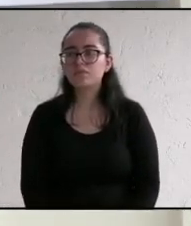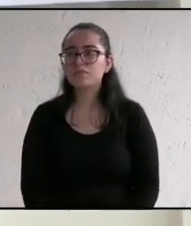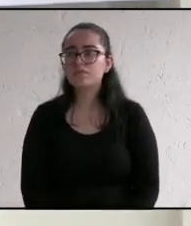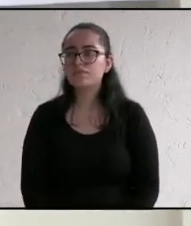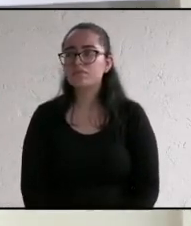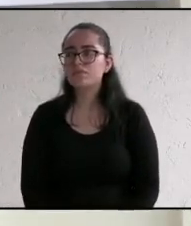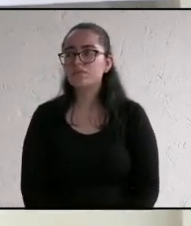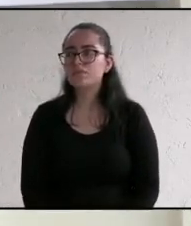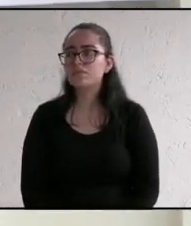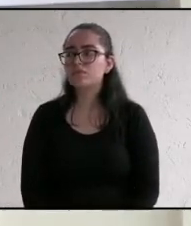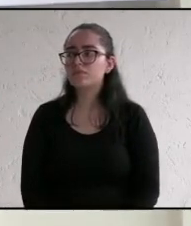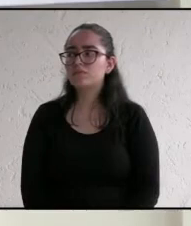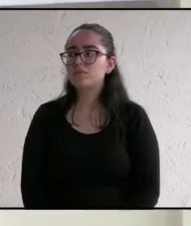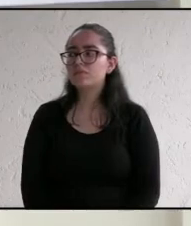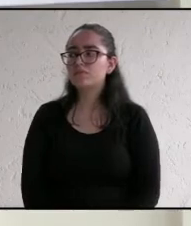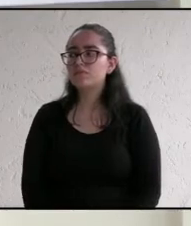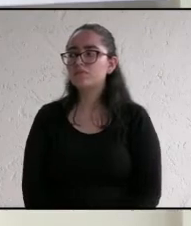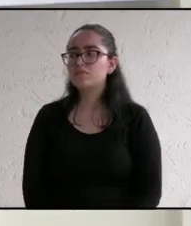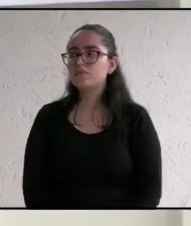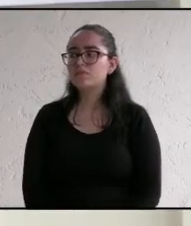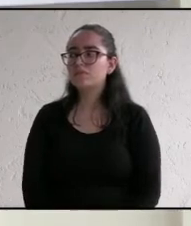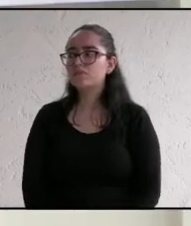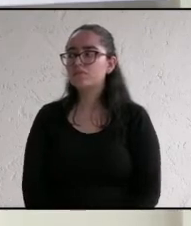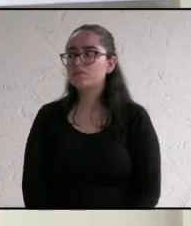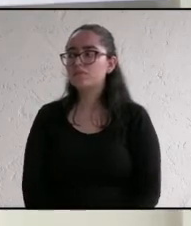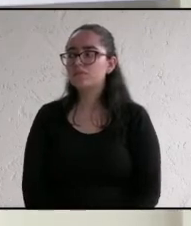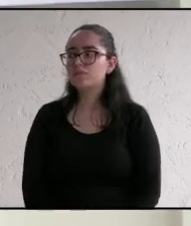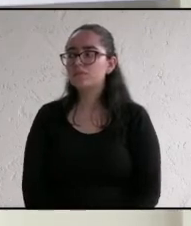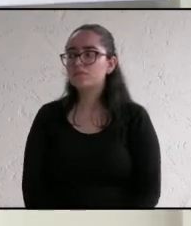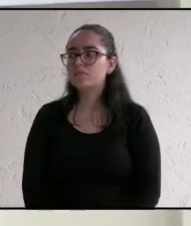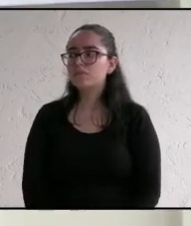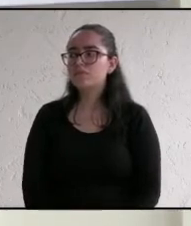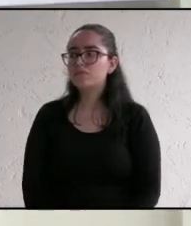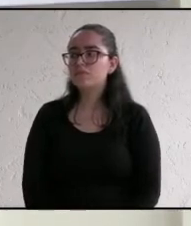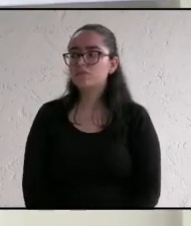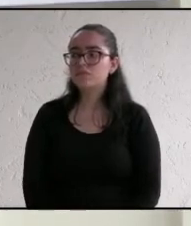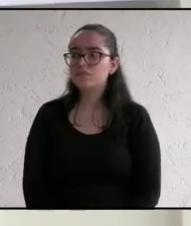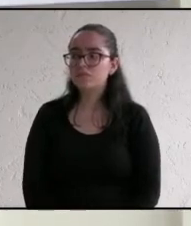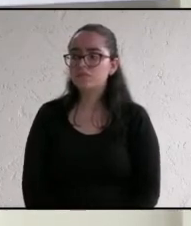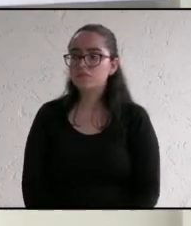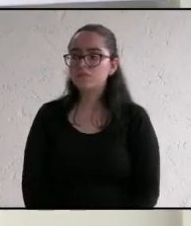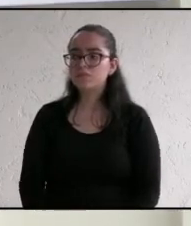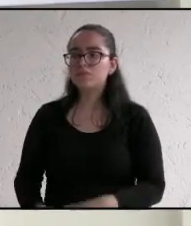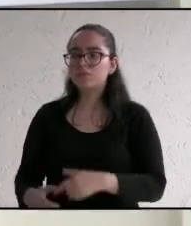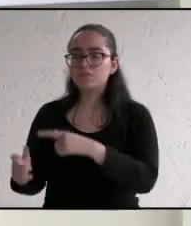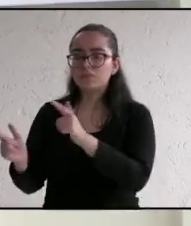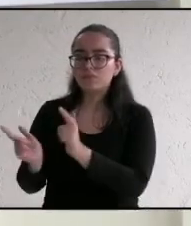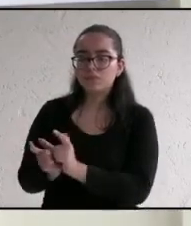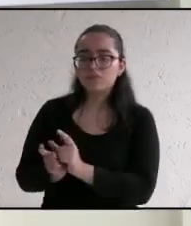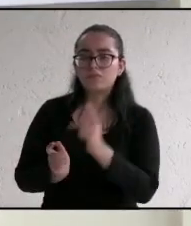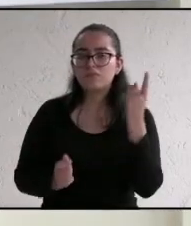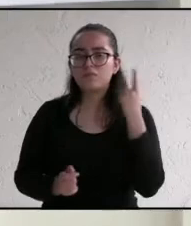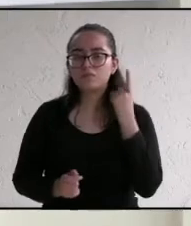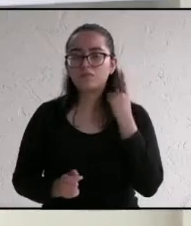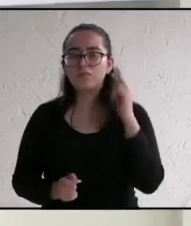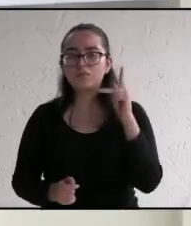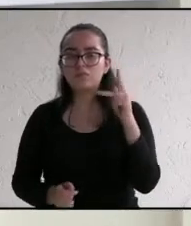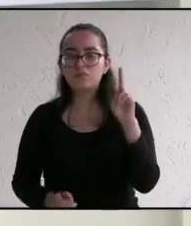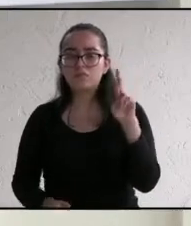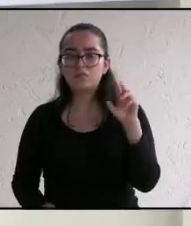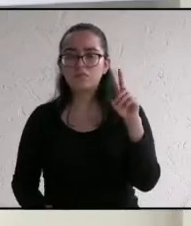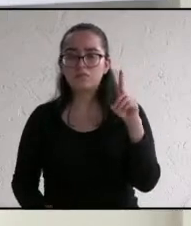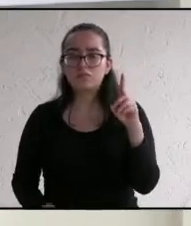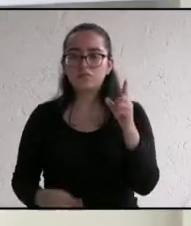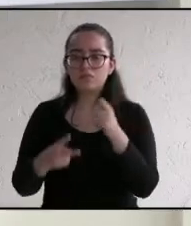Al parecer la mayoría quiere, comenzamos con el candidato del PRD, Ignacio del Moral Acosta, adelante